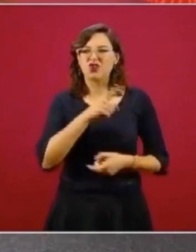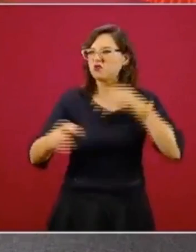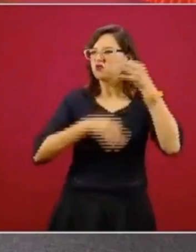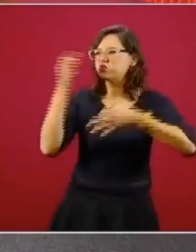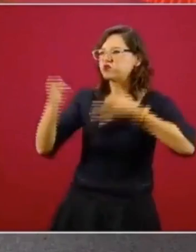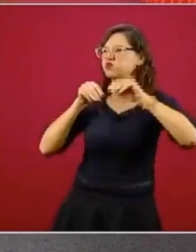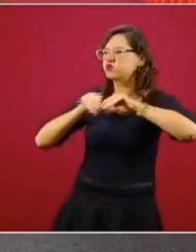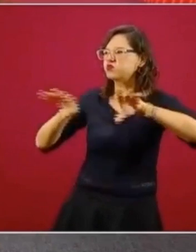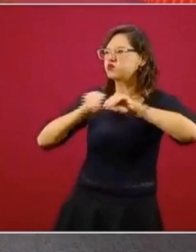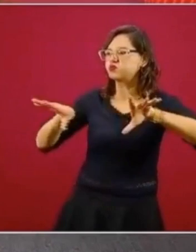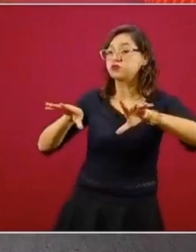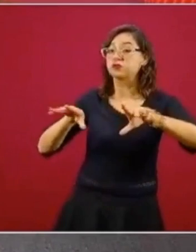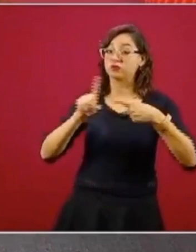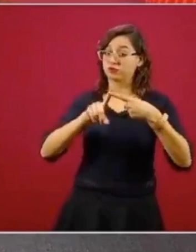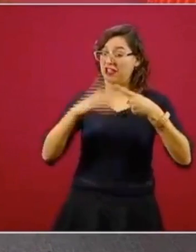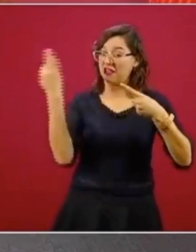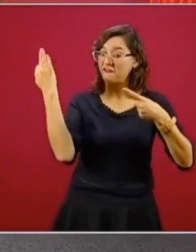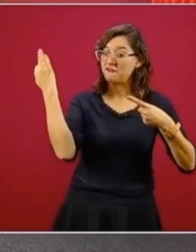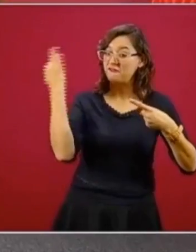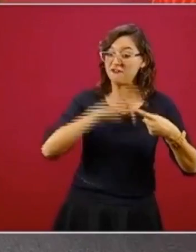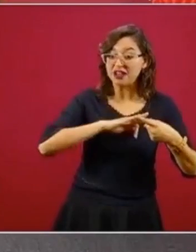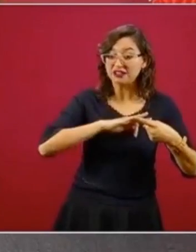falsas.